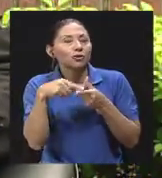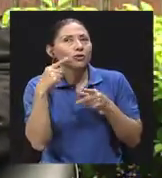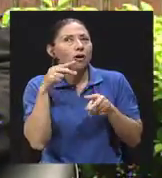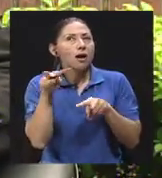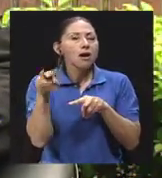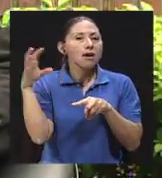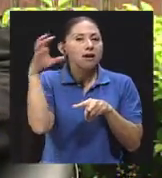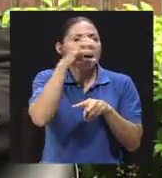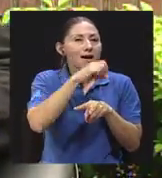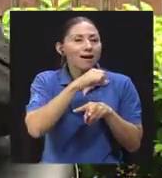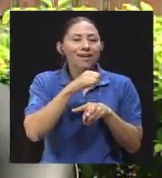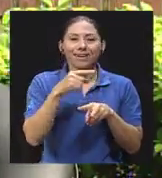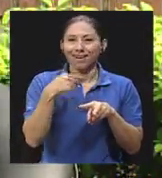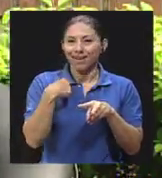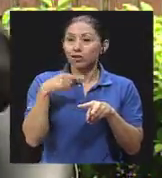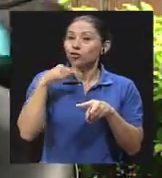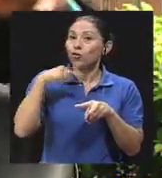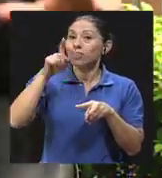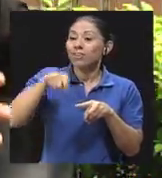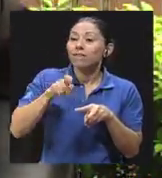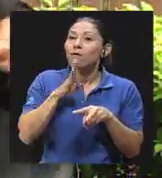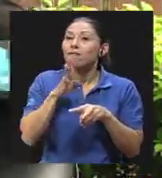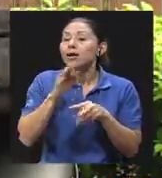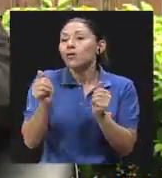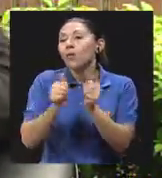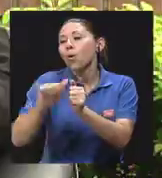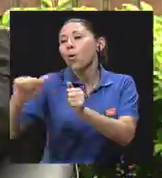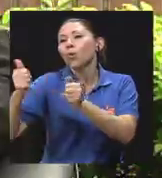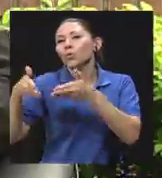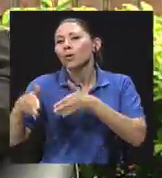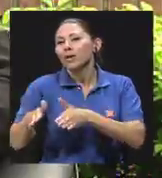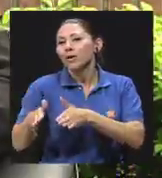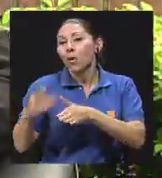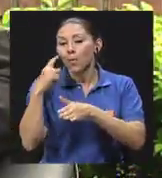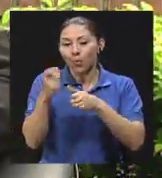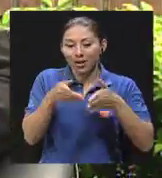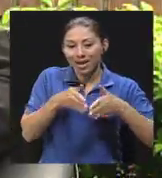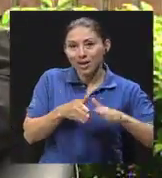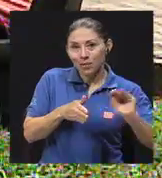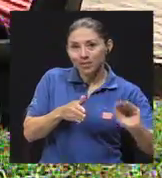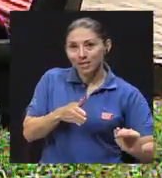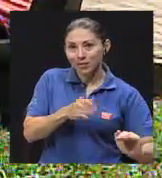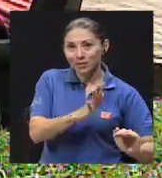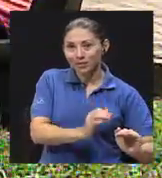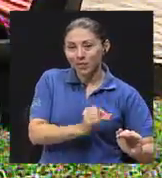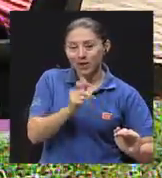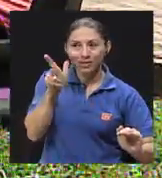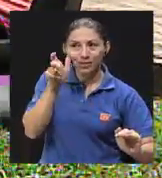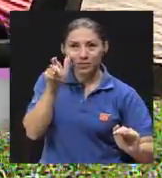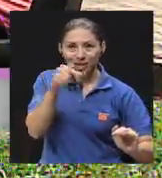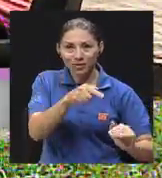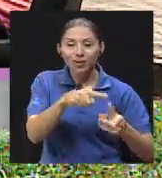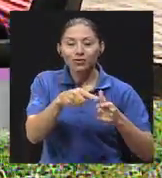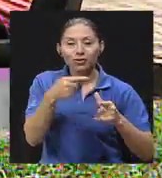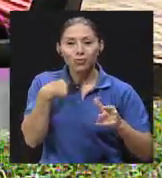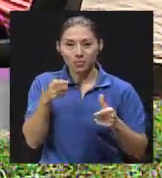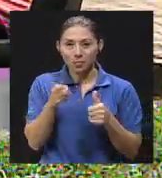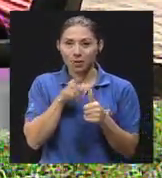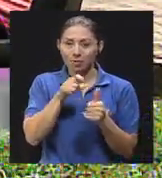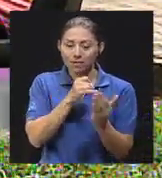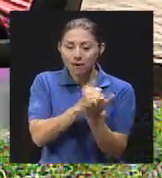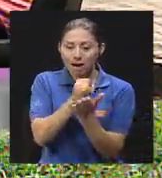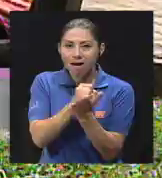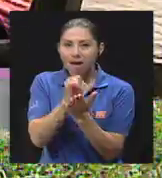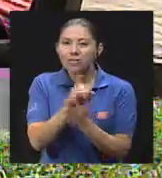que ir a hablar con mi otro hijo, de lo que estaba escuchando el chiquito de cinco años, y poder ubicarlo nada más.